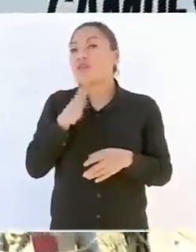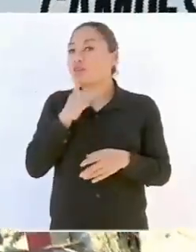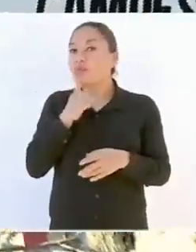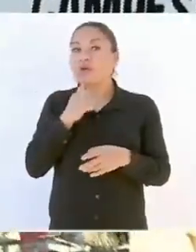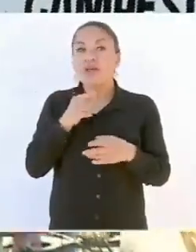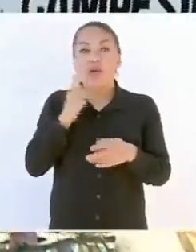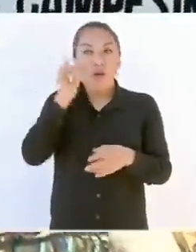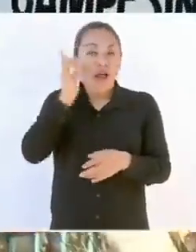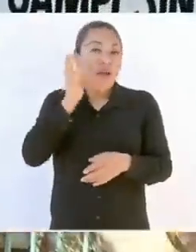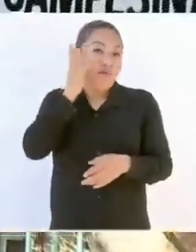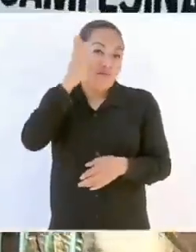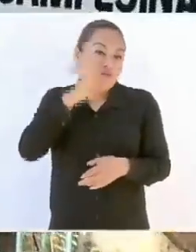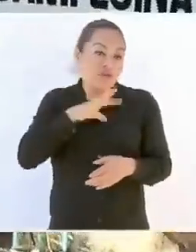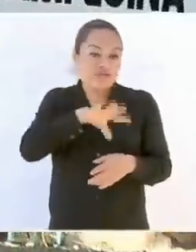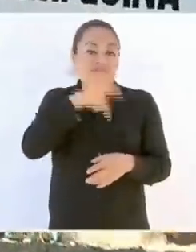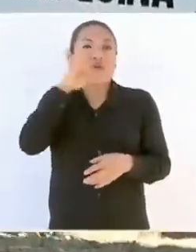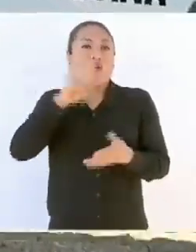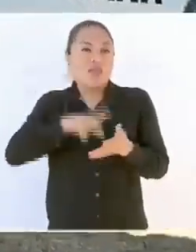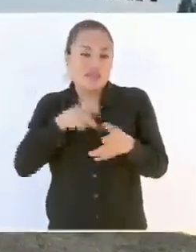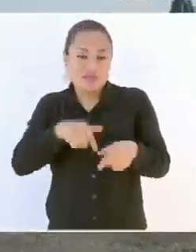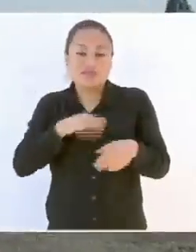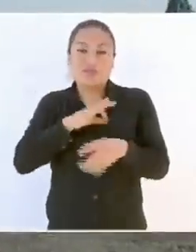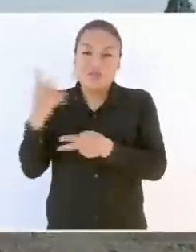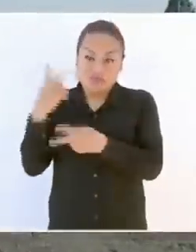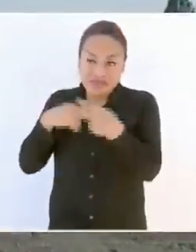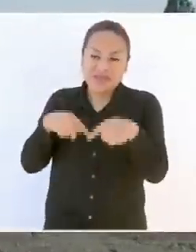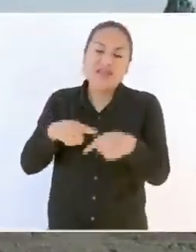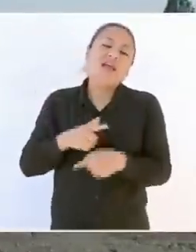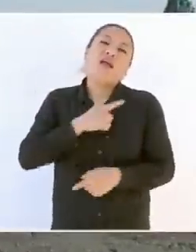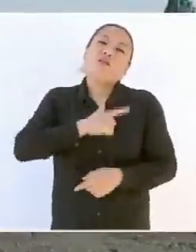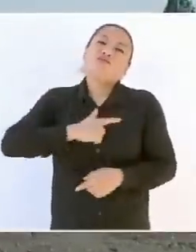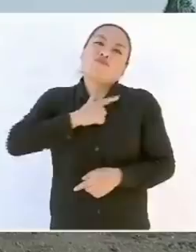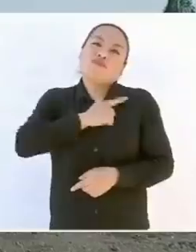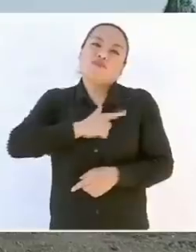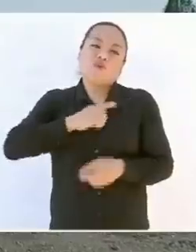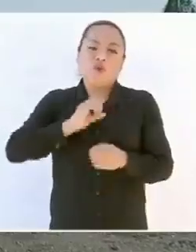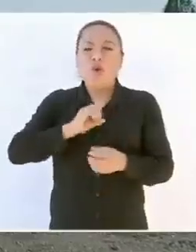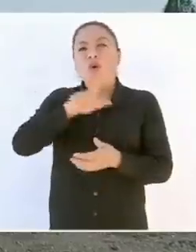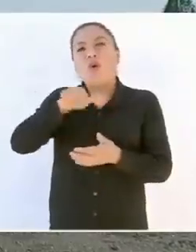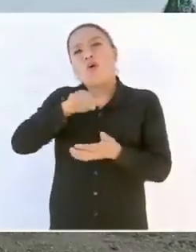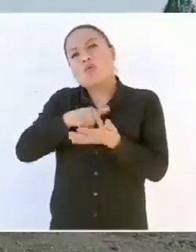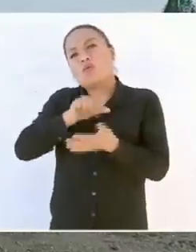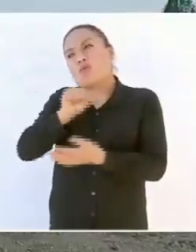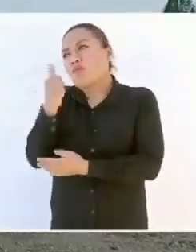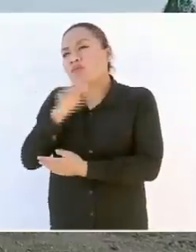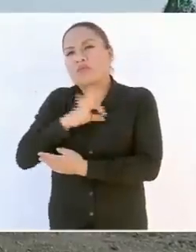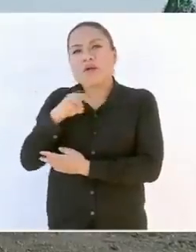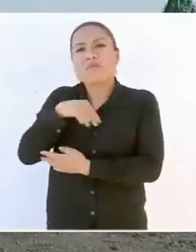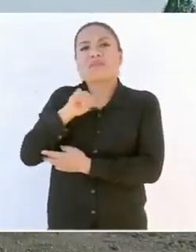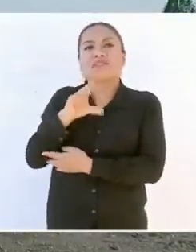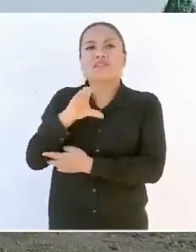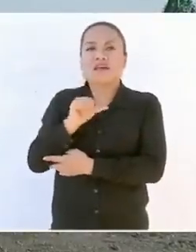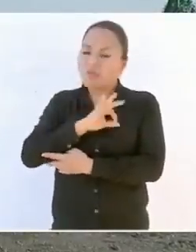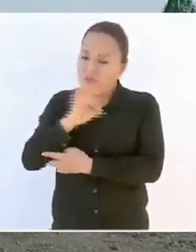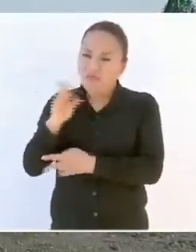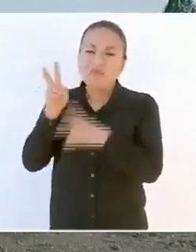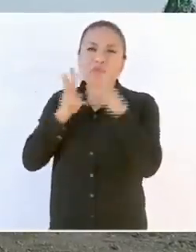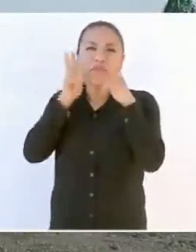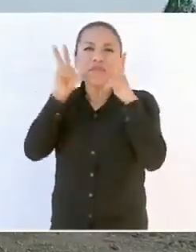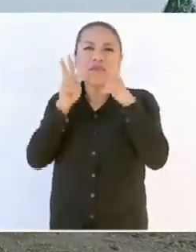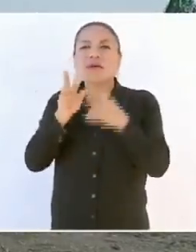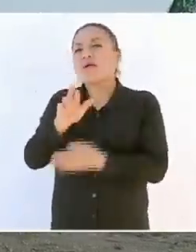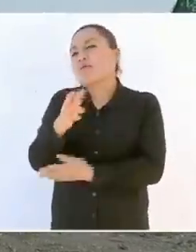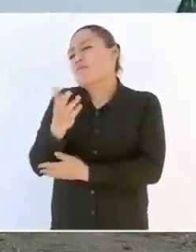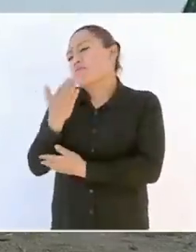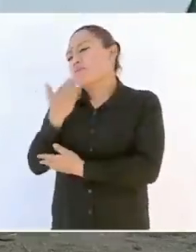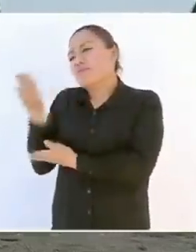nuevamente, nos sentiremos muy orgullosos. Y si no, en cualquier punto de nuestra Mixteca seguro estoy que va a ser bien recibido.